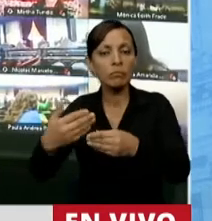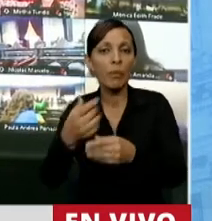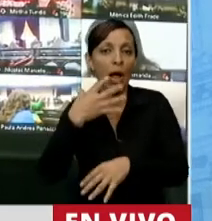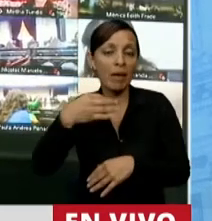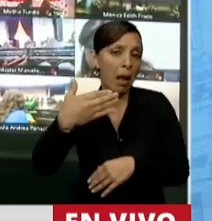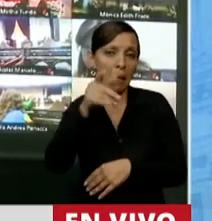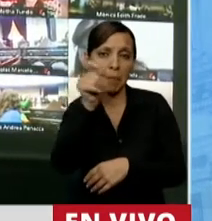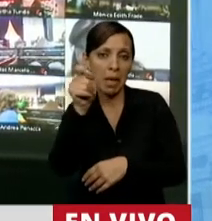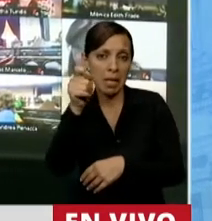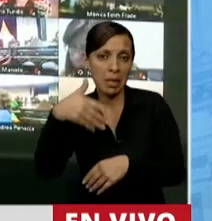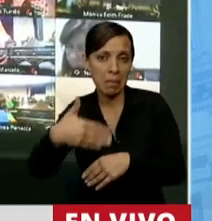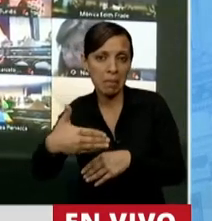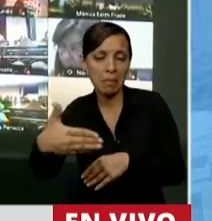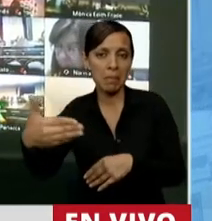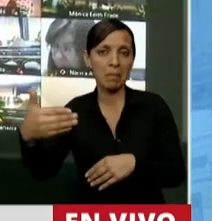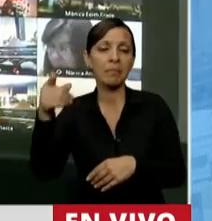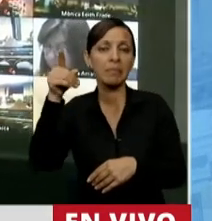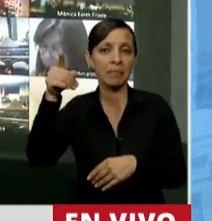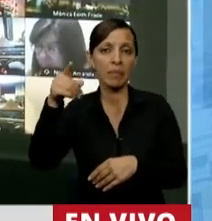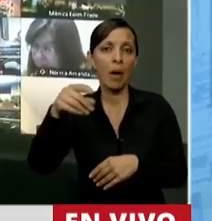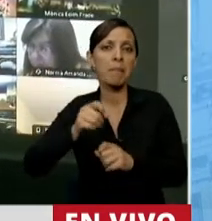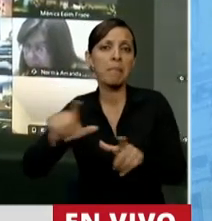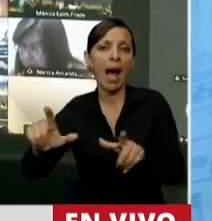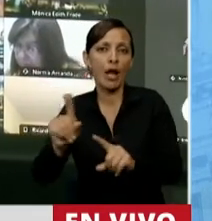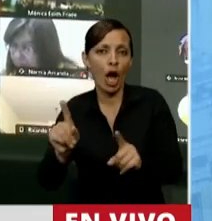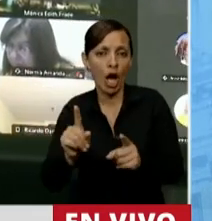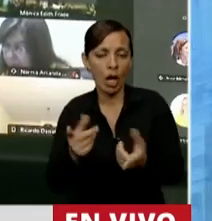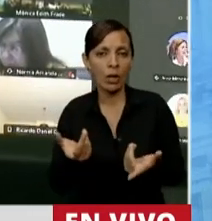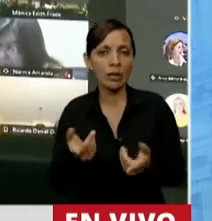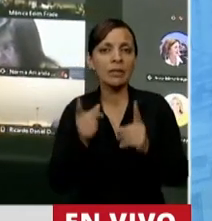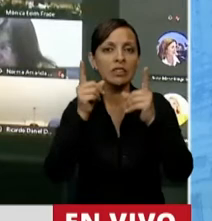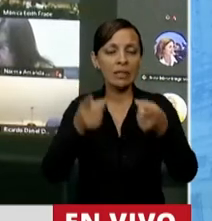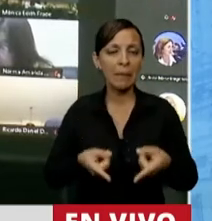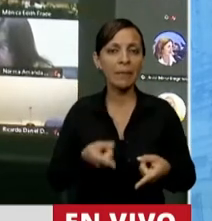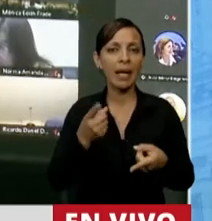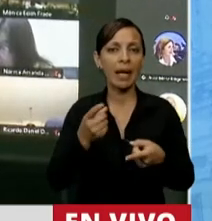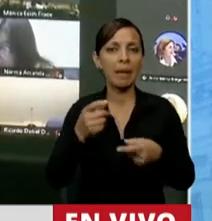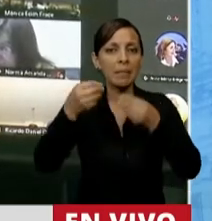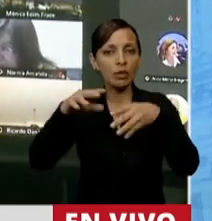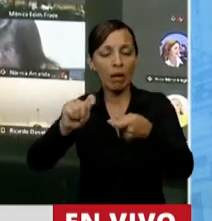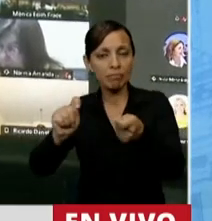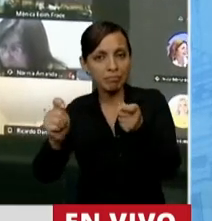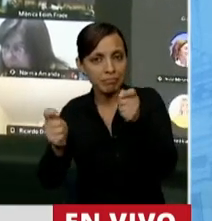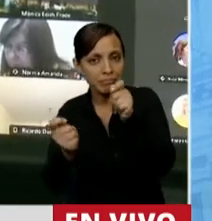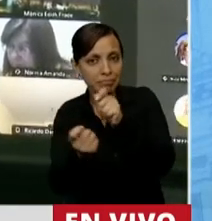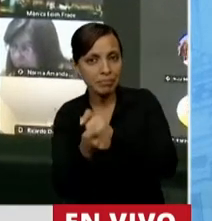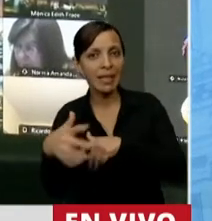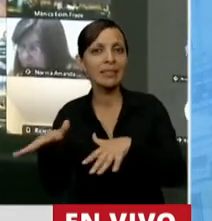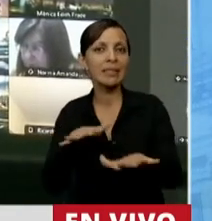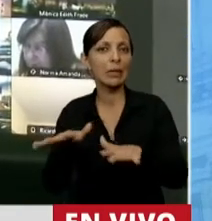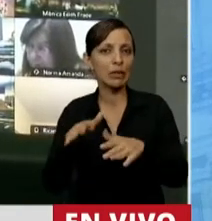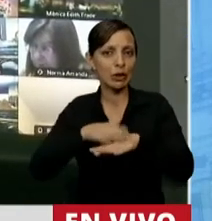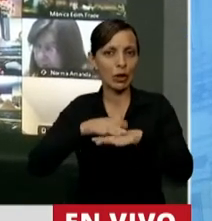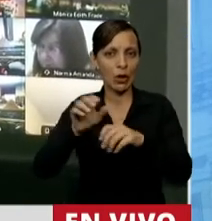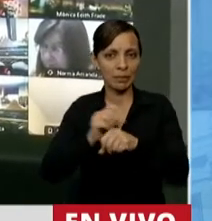al cabo de unos meses, vemos que no solo que no le va mal, sino que han comenzado a revertir la situación que les ha puesto